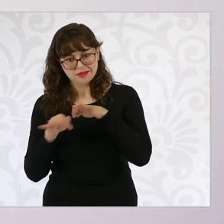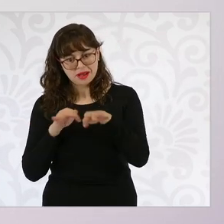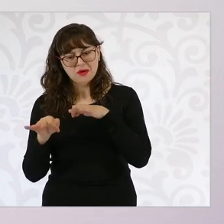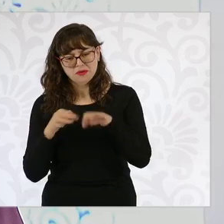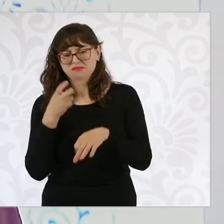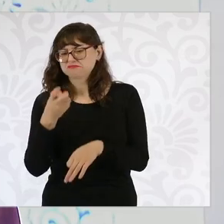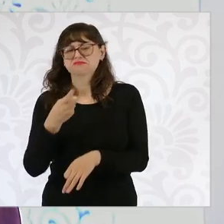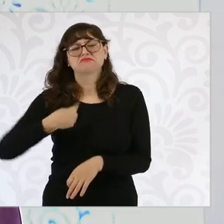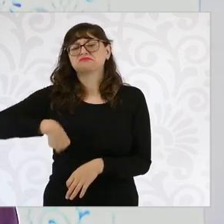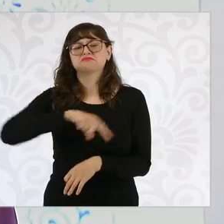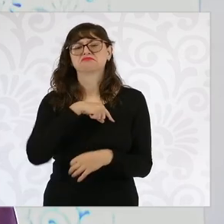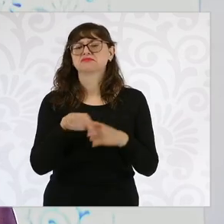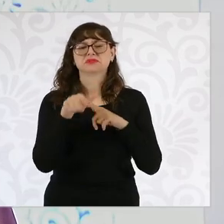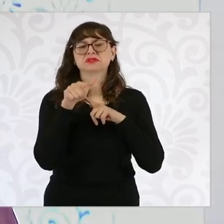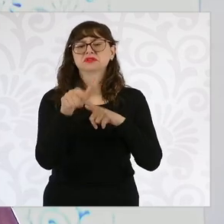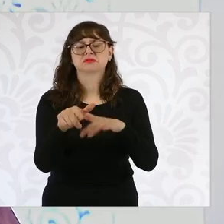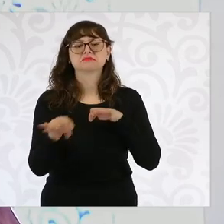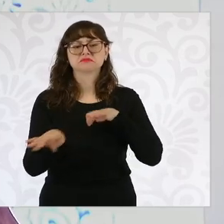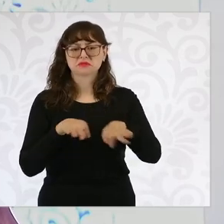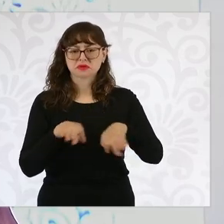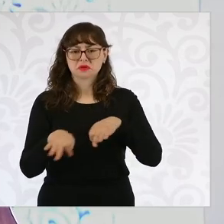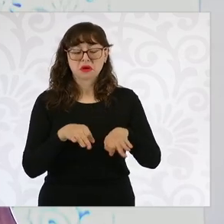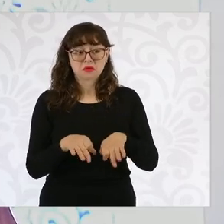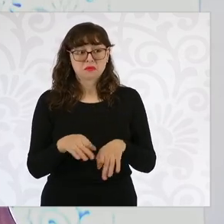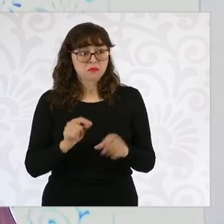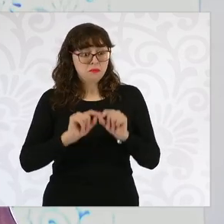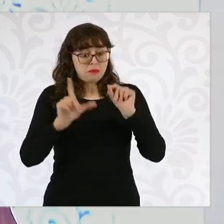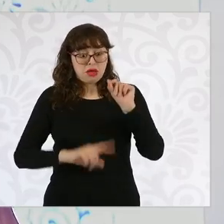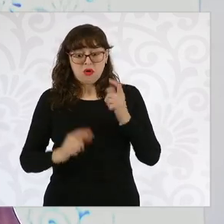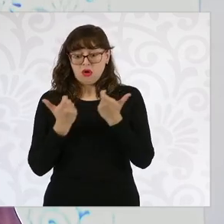y la economía de México está sólida.